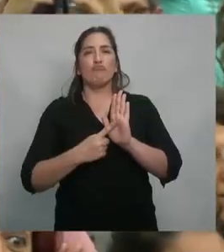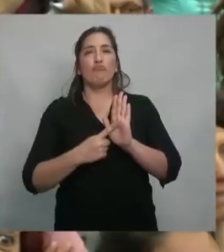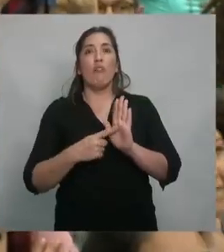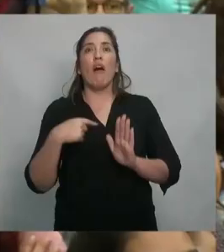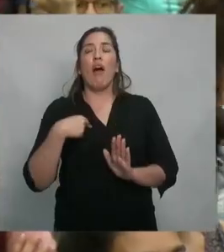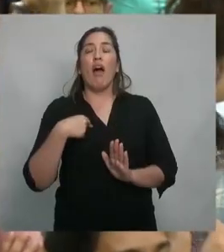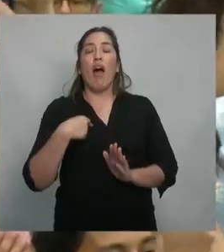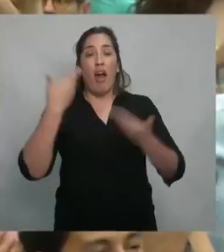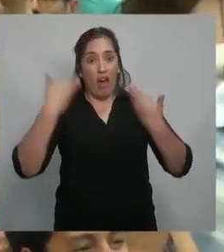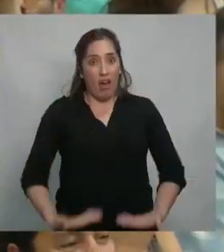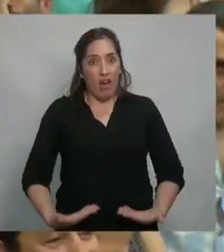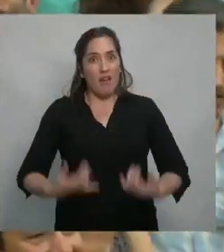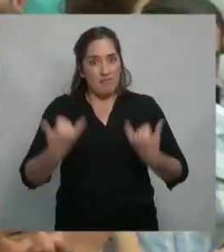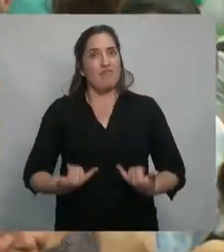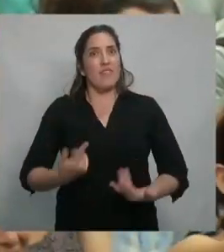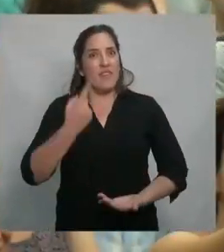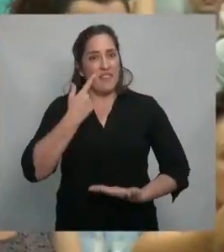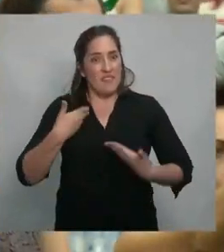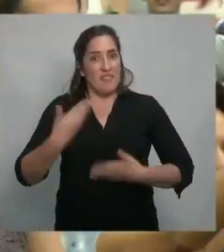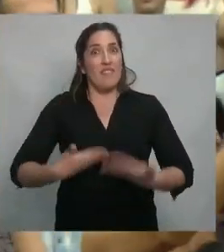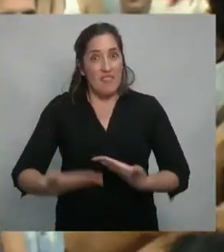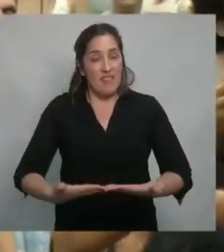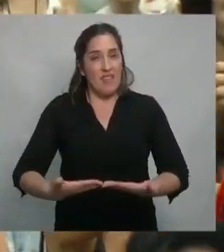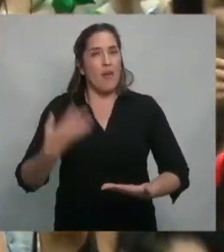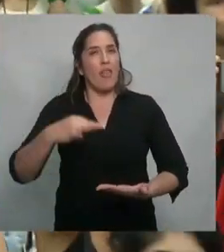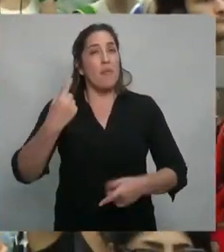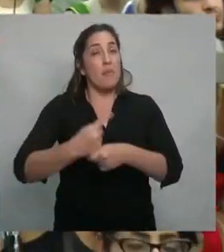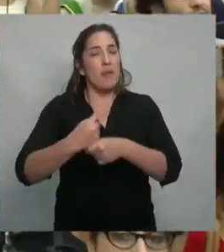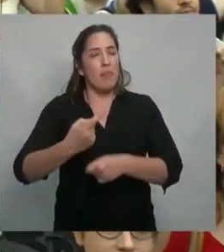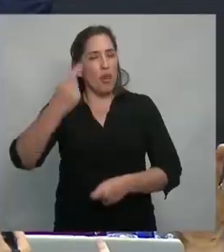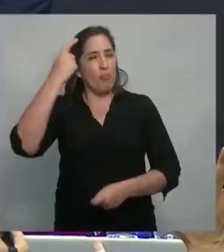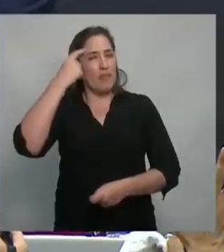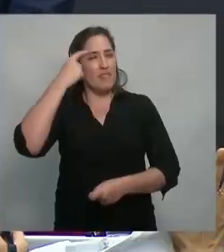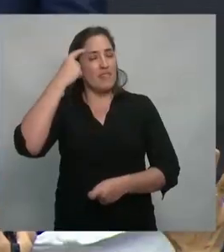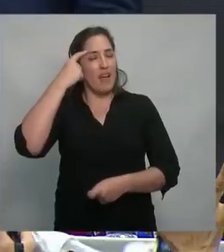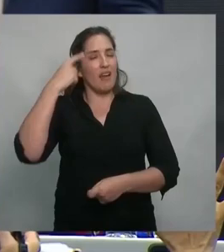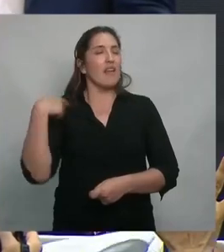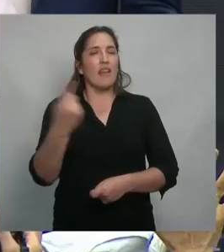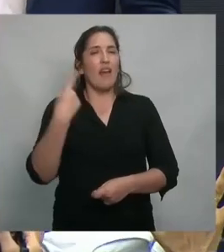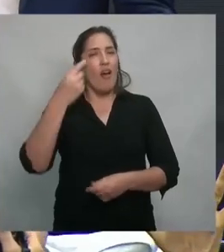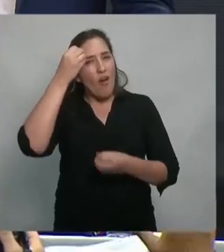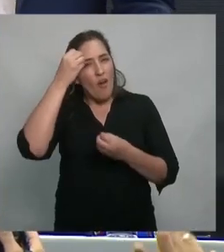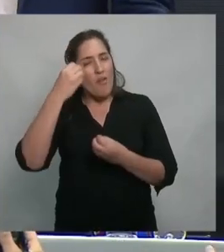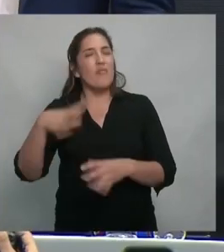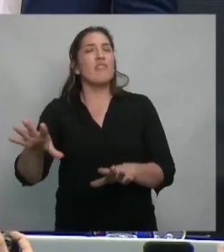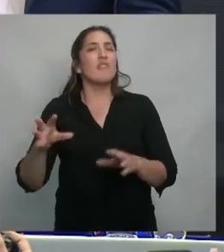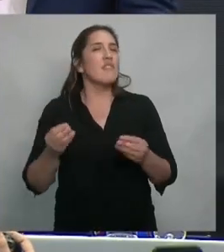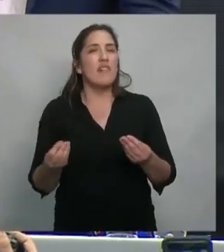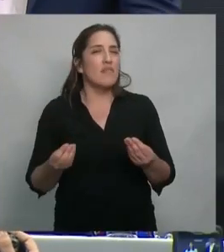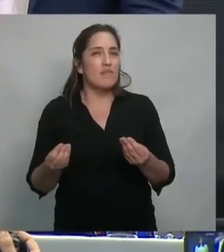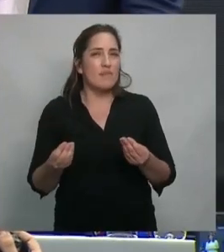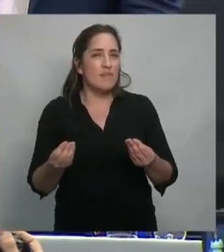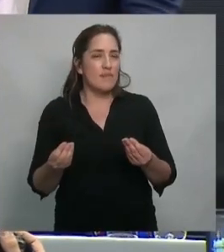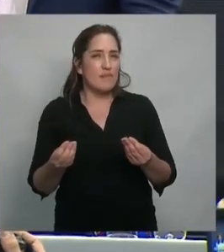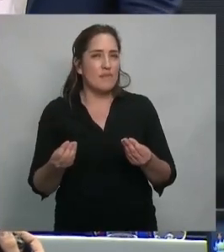existir es necesario pensar, nos hace olvidar, nos hace olvidar